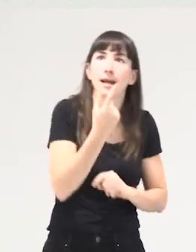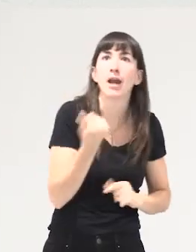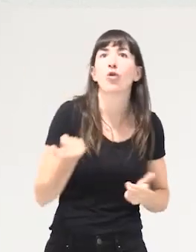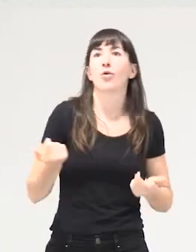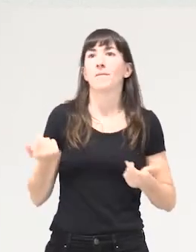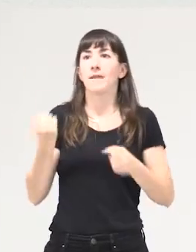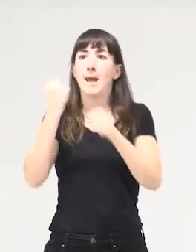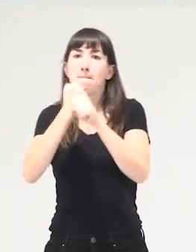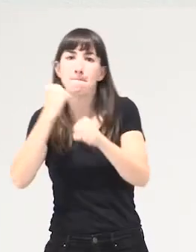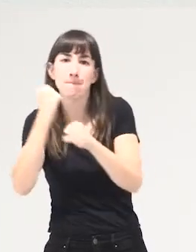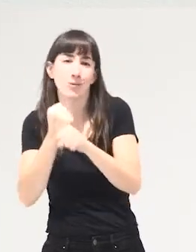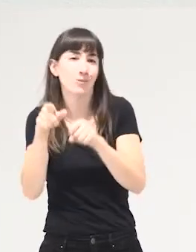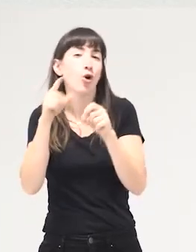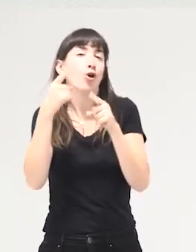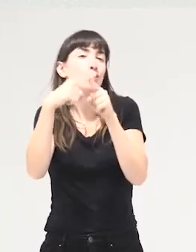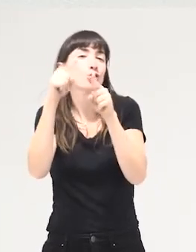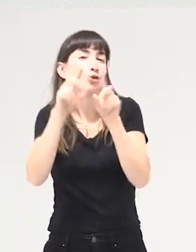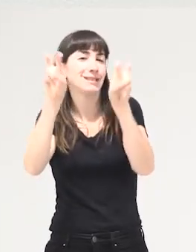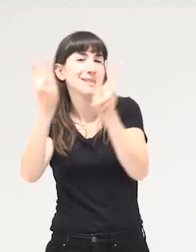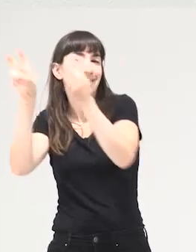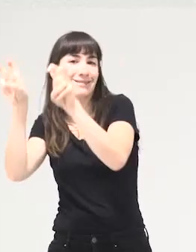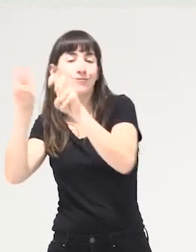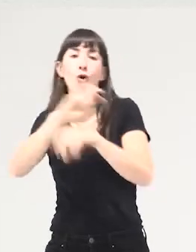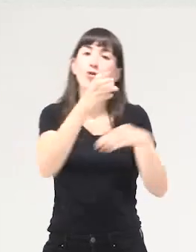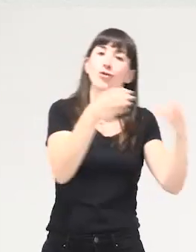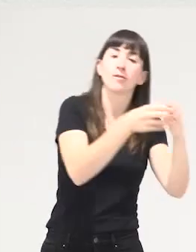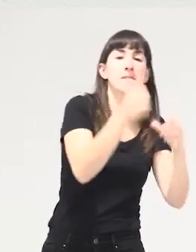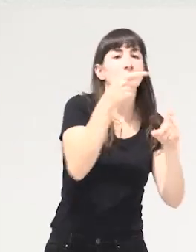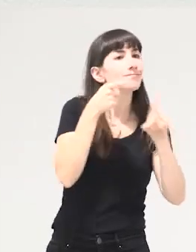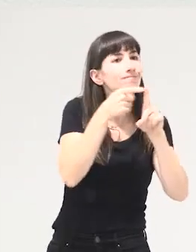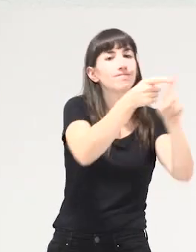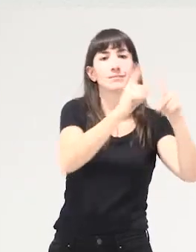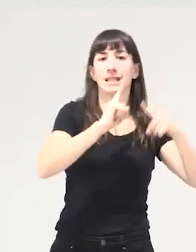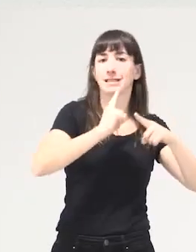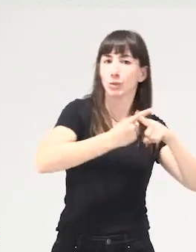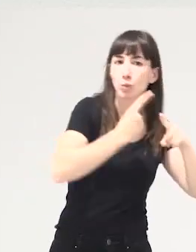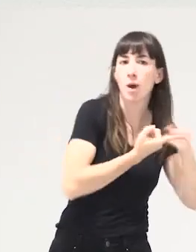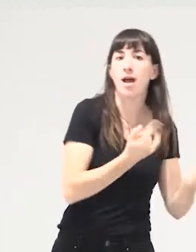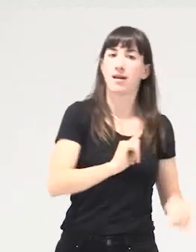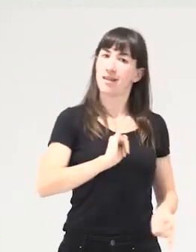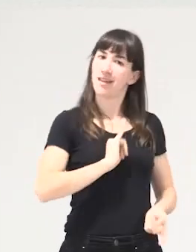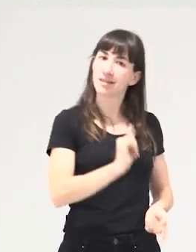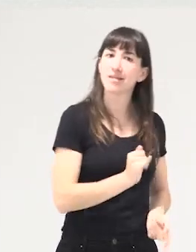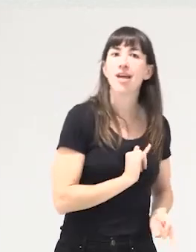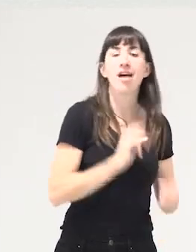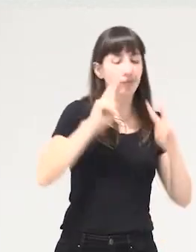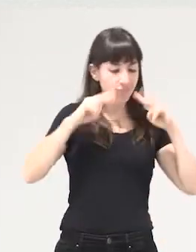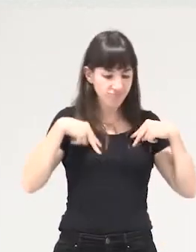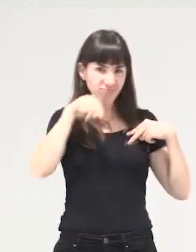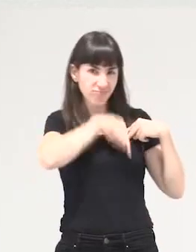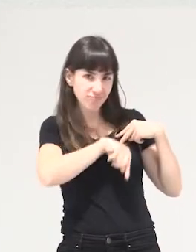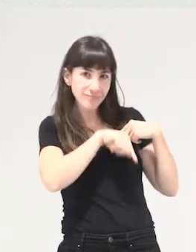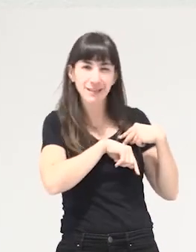cuestiones esas cosas y quienes hablan más por ejemplo de sexualidades de identidades de subjetividades entonces